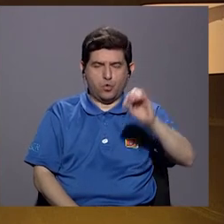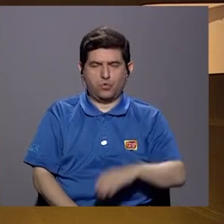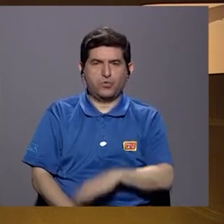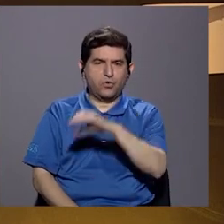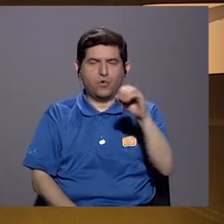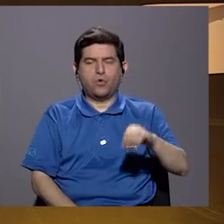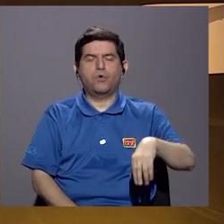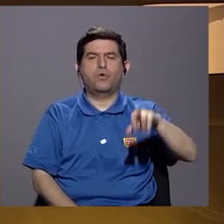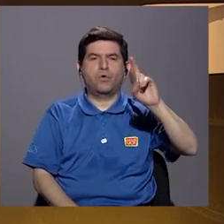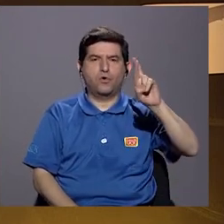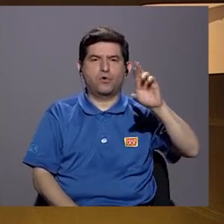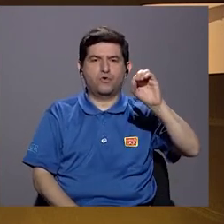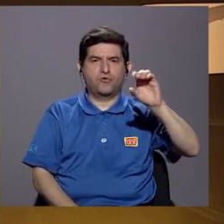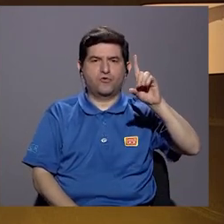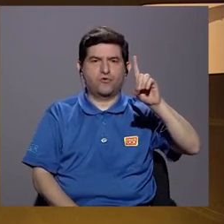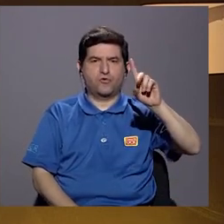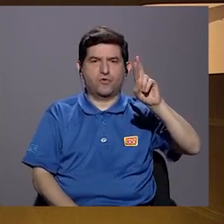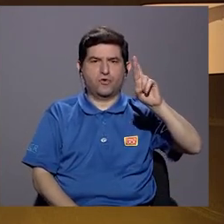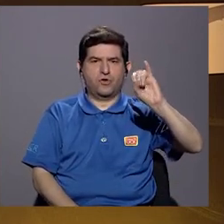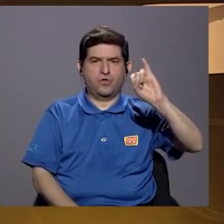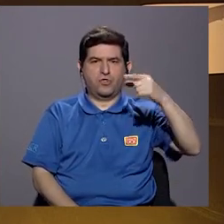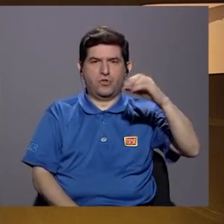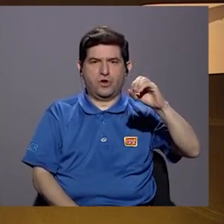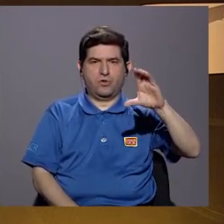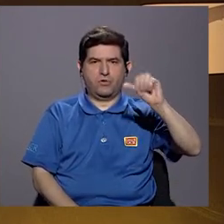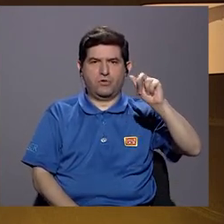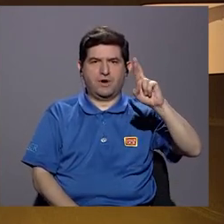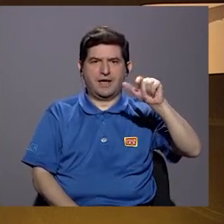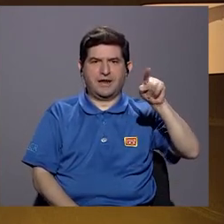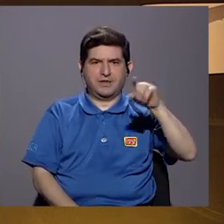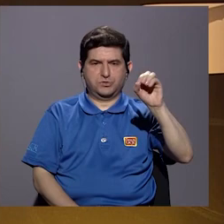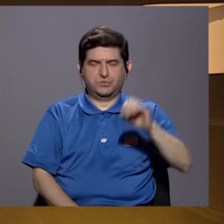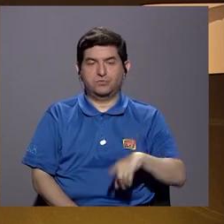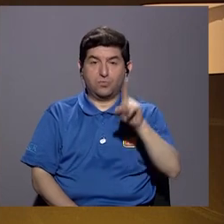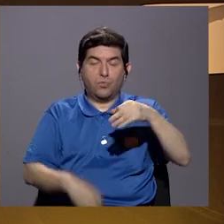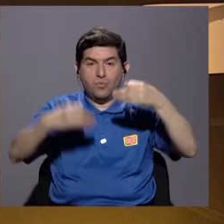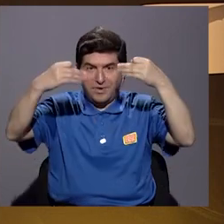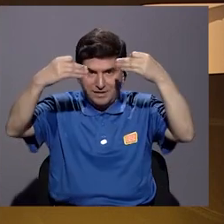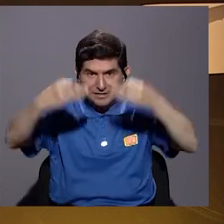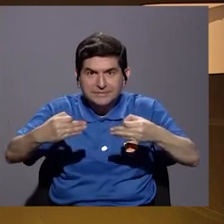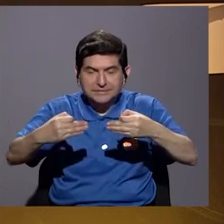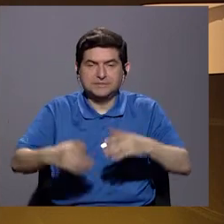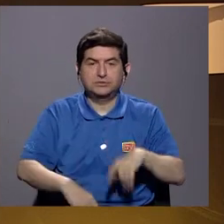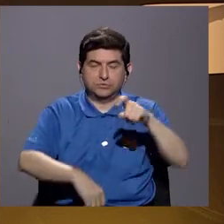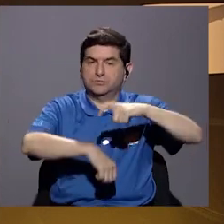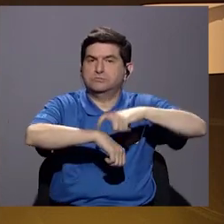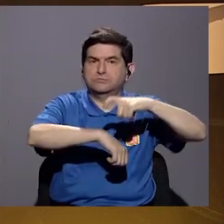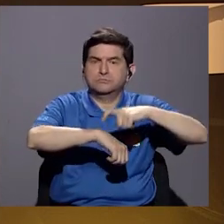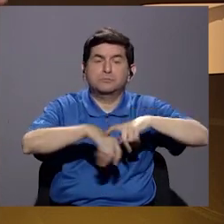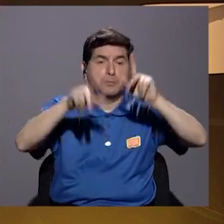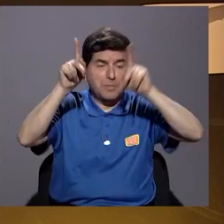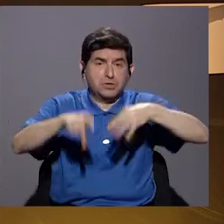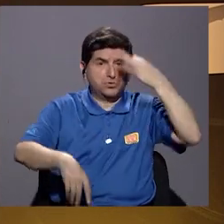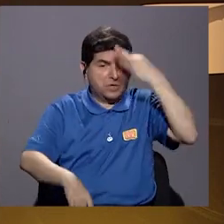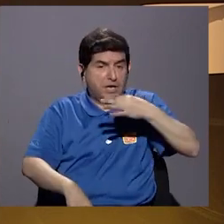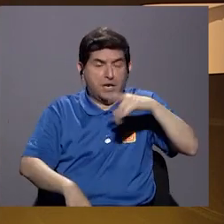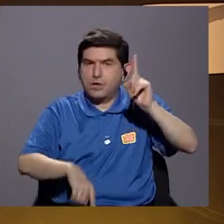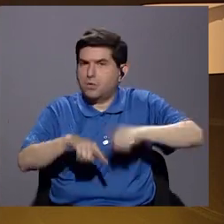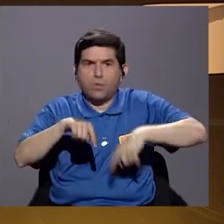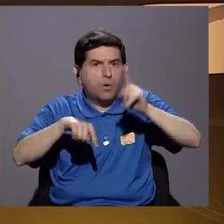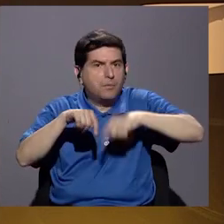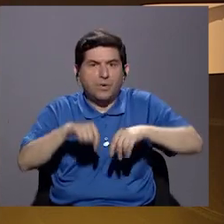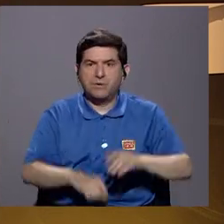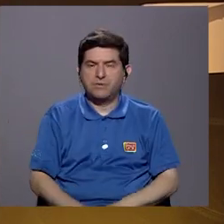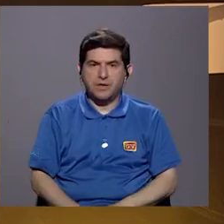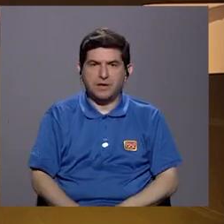en el tiempo de don Rodrigo Carazo, que se tomó una decisión, una decisión que la gente creía que no se